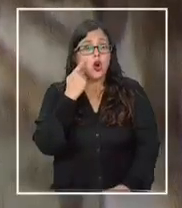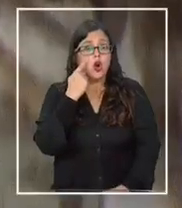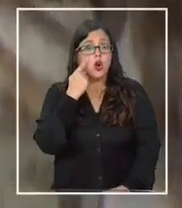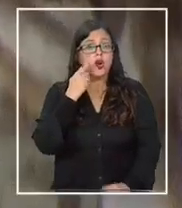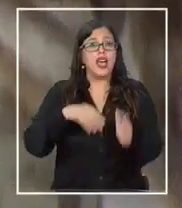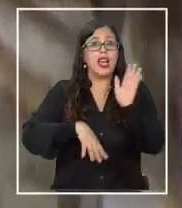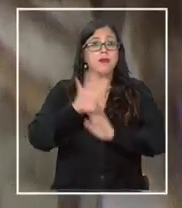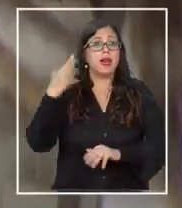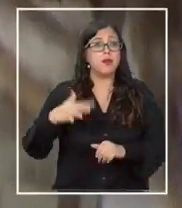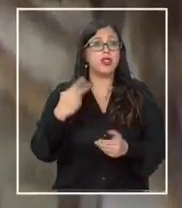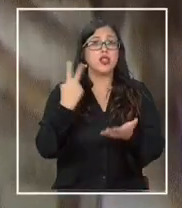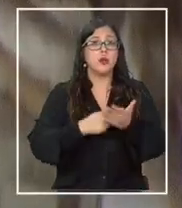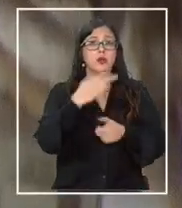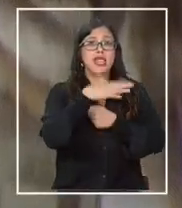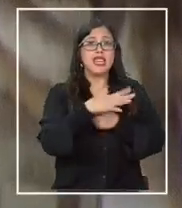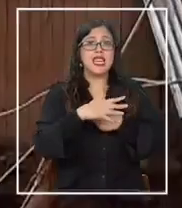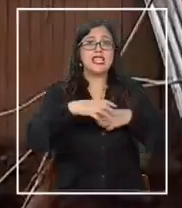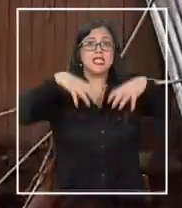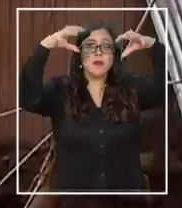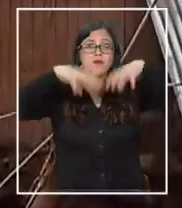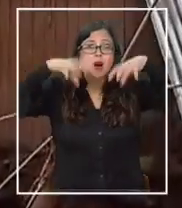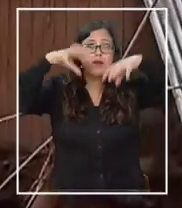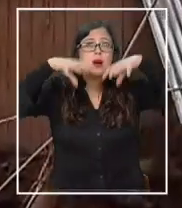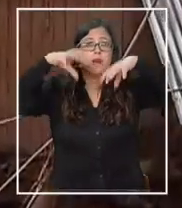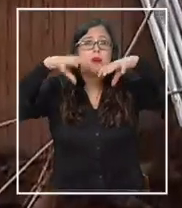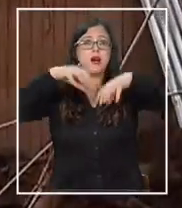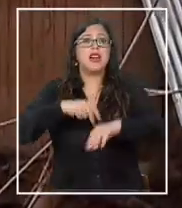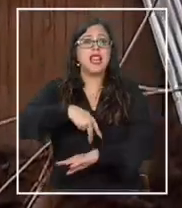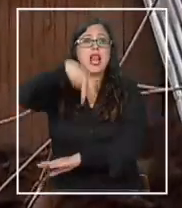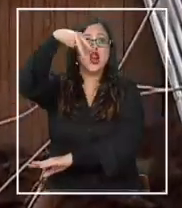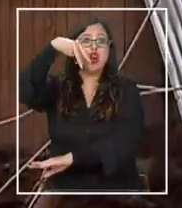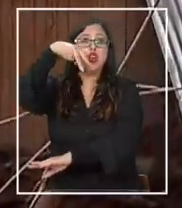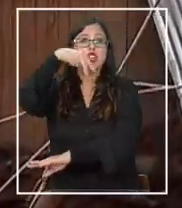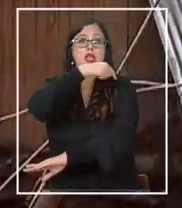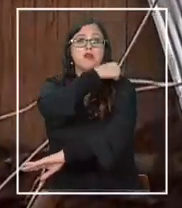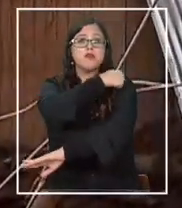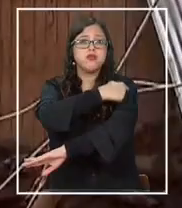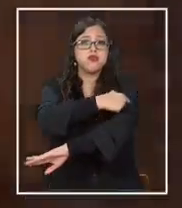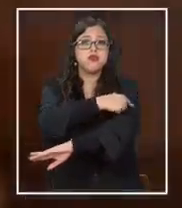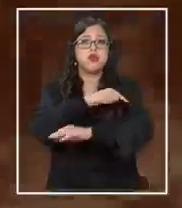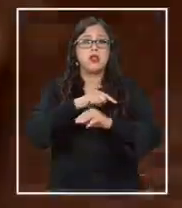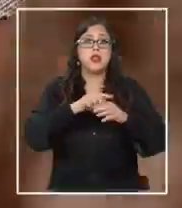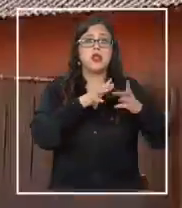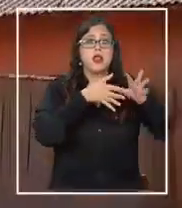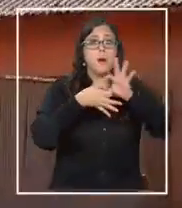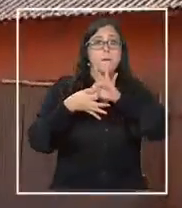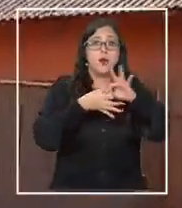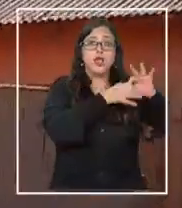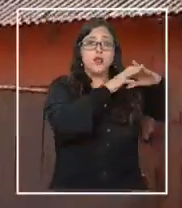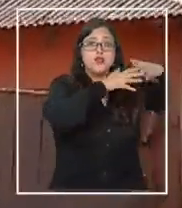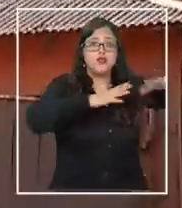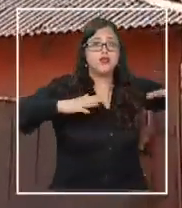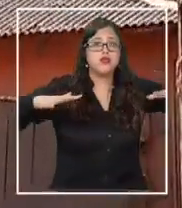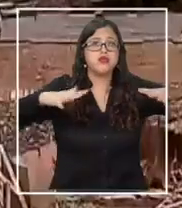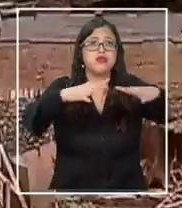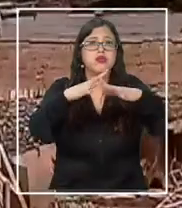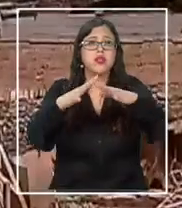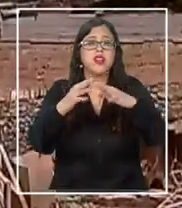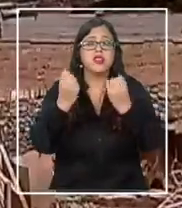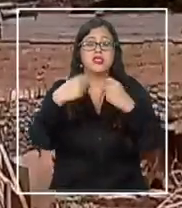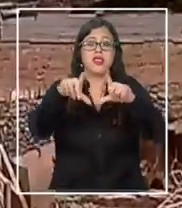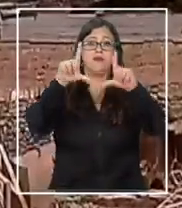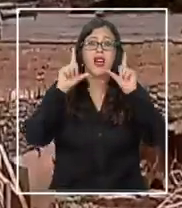2015, cuando un temporal afectó gran parte de la zona norte, producto de desbordamiento de ríos. Una imagen que las